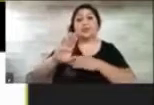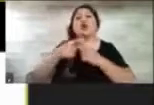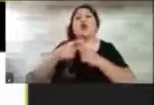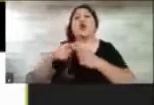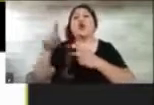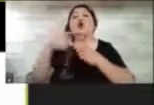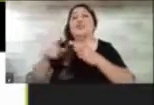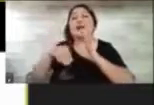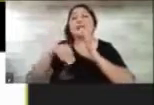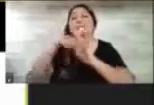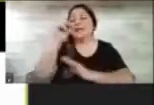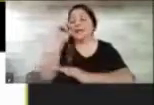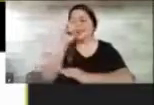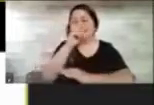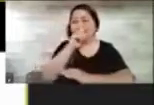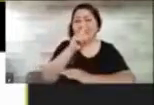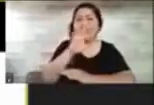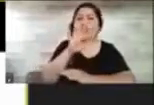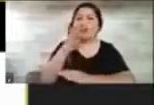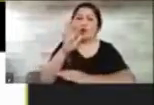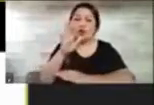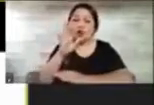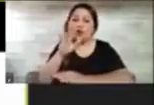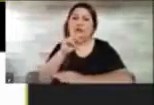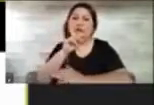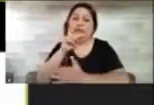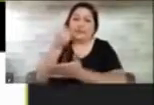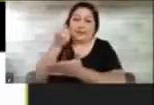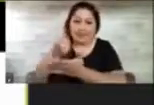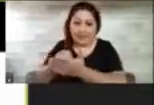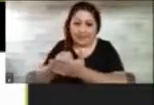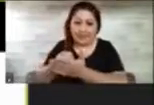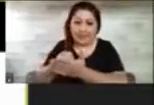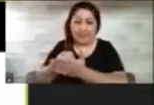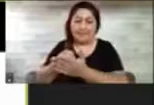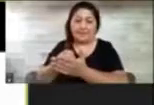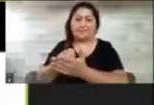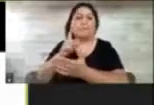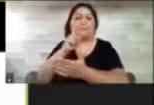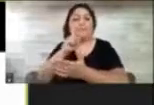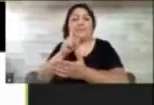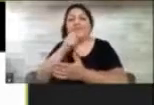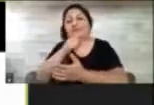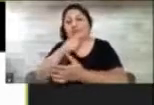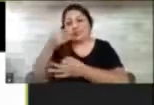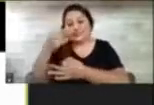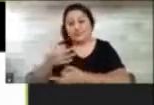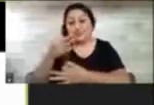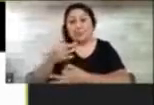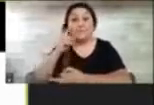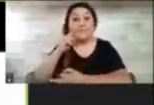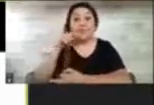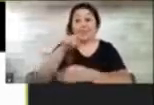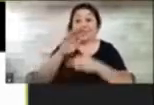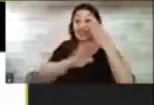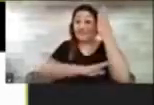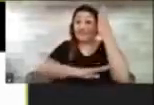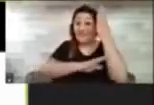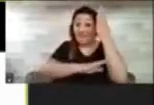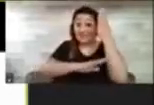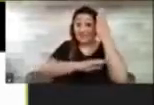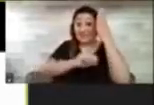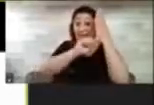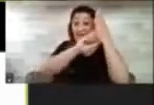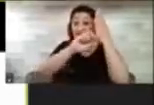todavía no está definido. Pero esto que están viendo ustedes, la funcionalidad básica, esa va a estar disponible desde fines de